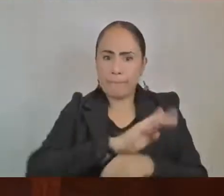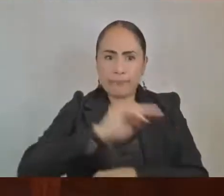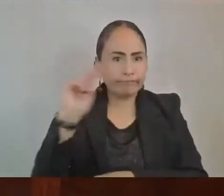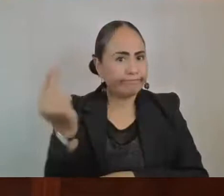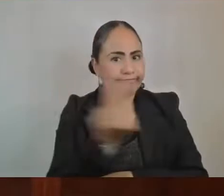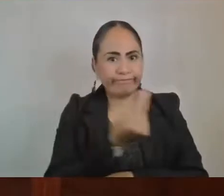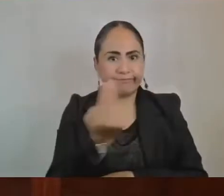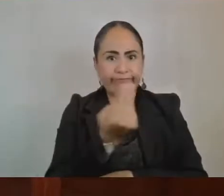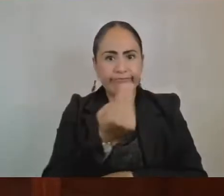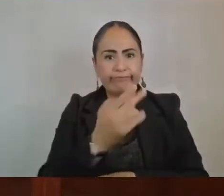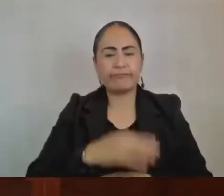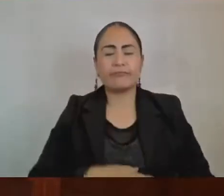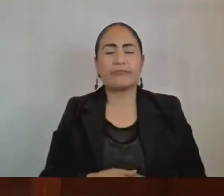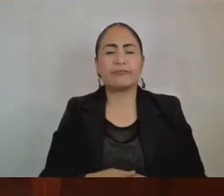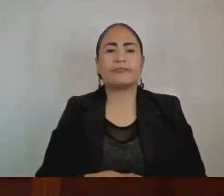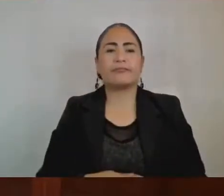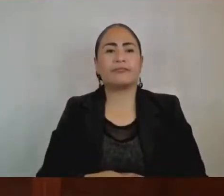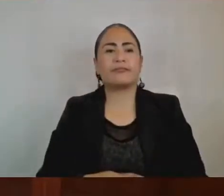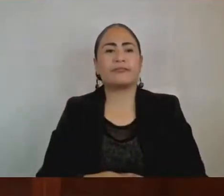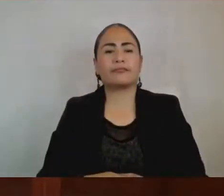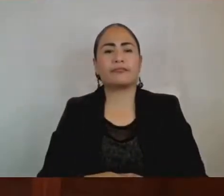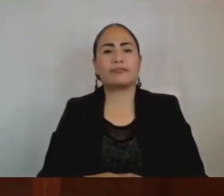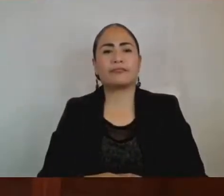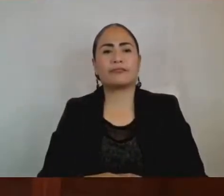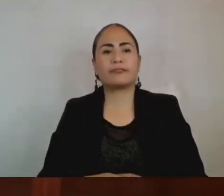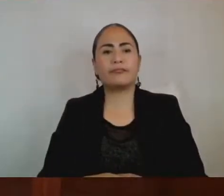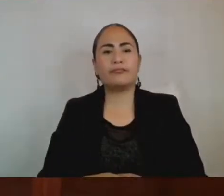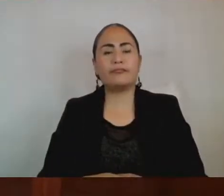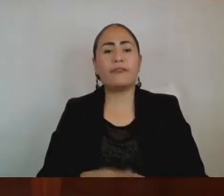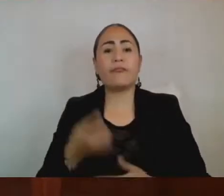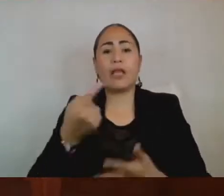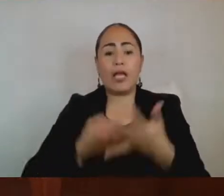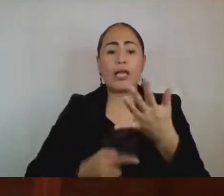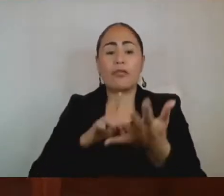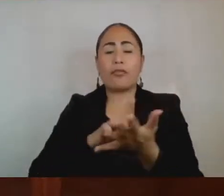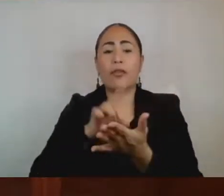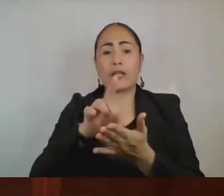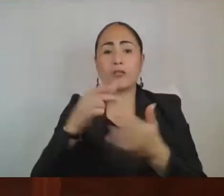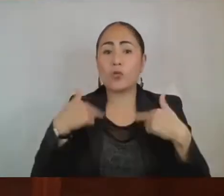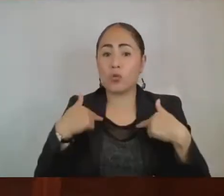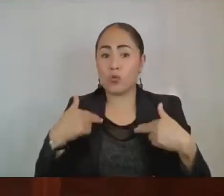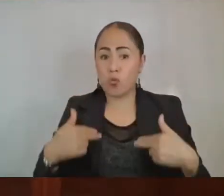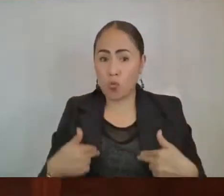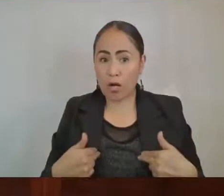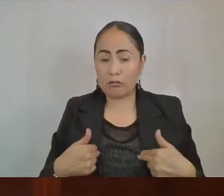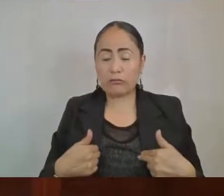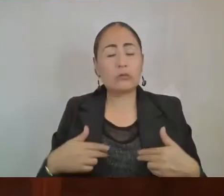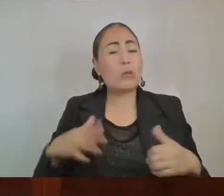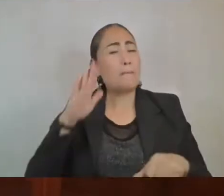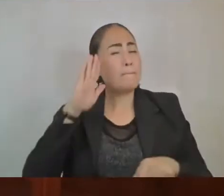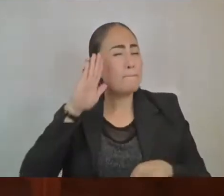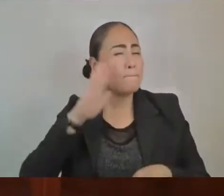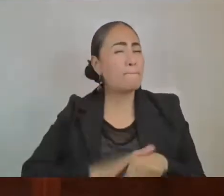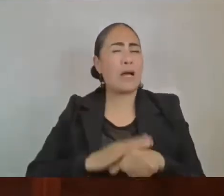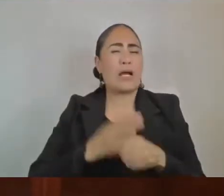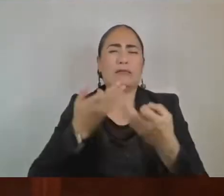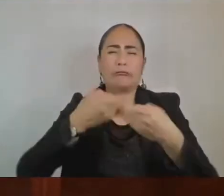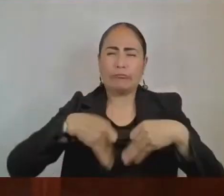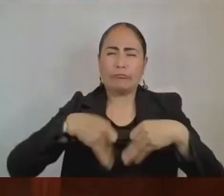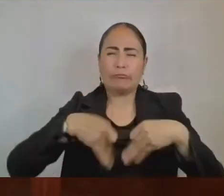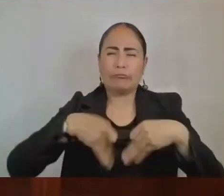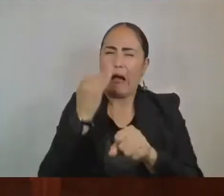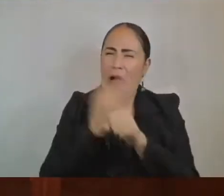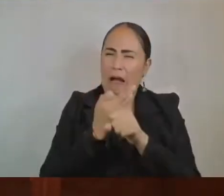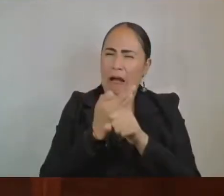Toda vez que corresponde a uno de los derechos humanos más imprescindibles en estos momentos tan inciertos.